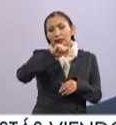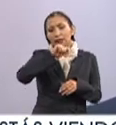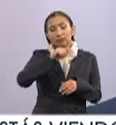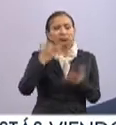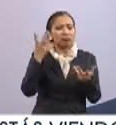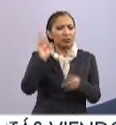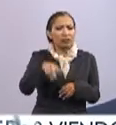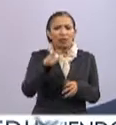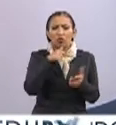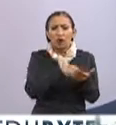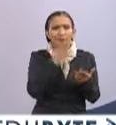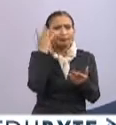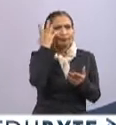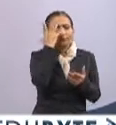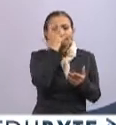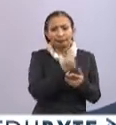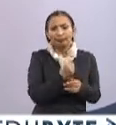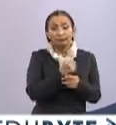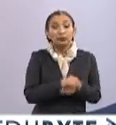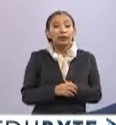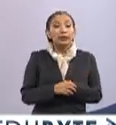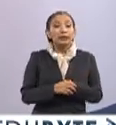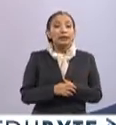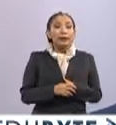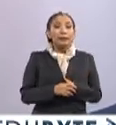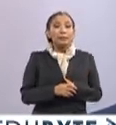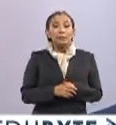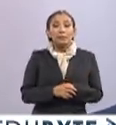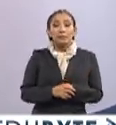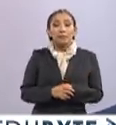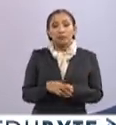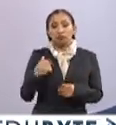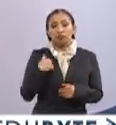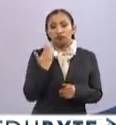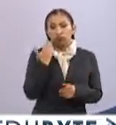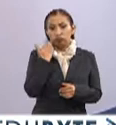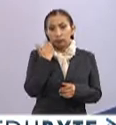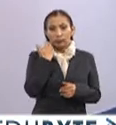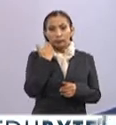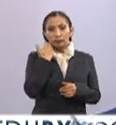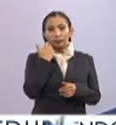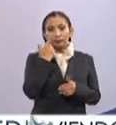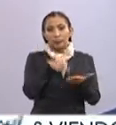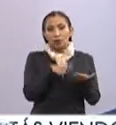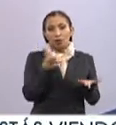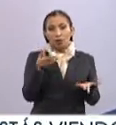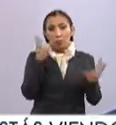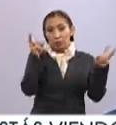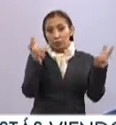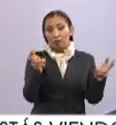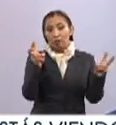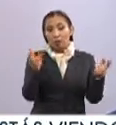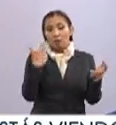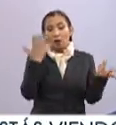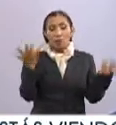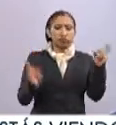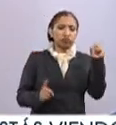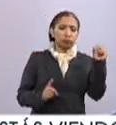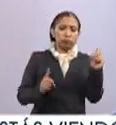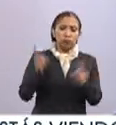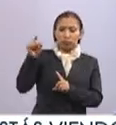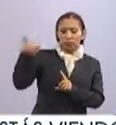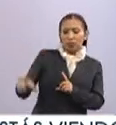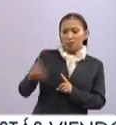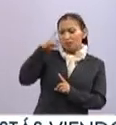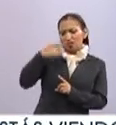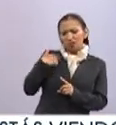verdaderamente maravilloso. Y yo creo que no es un tema de dudar de la capacidad